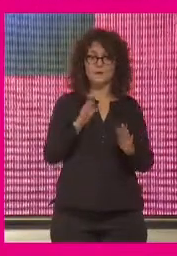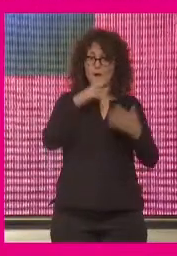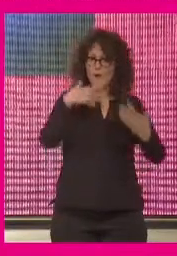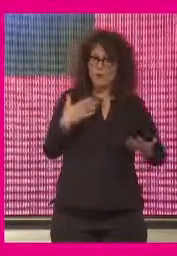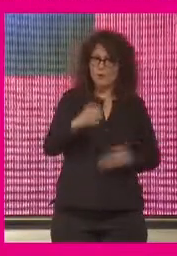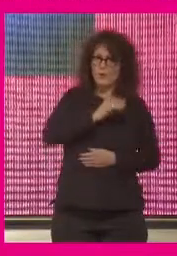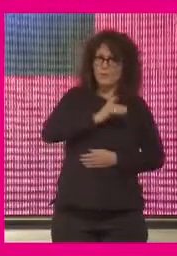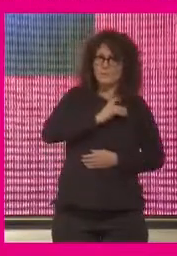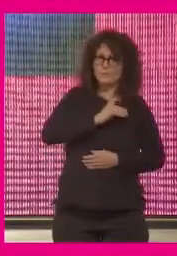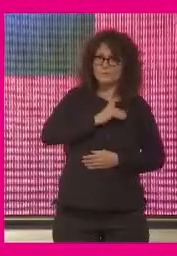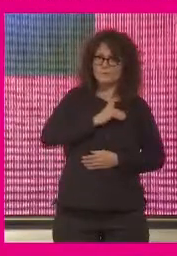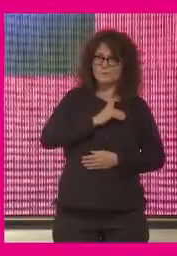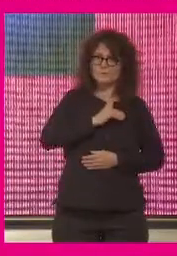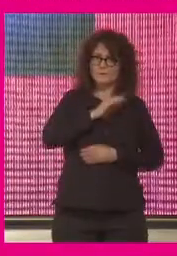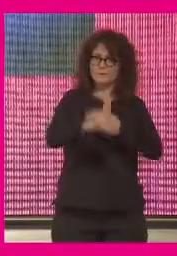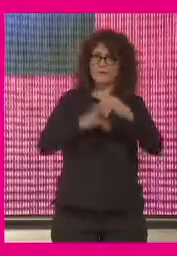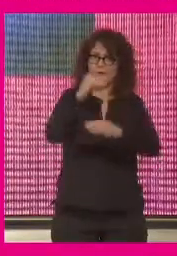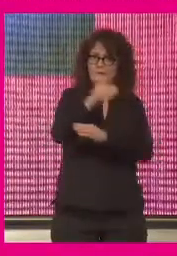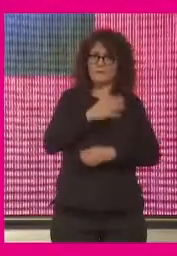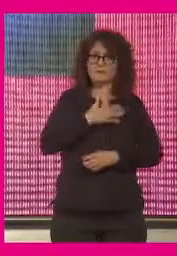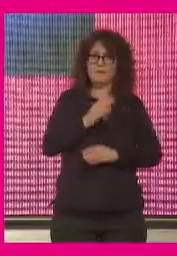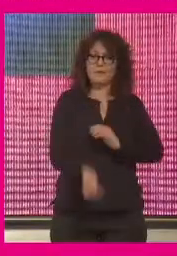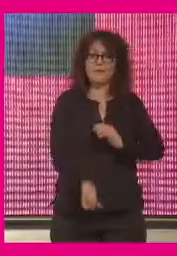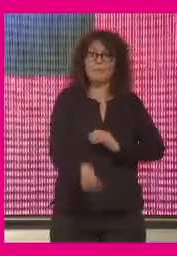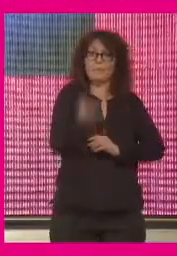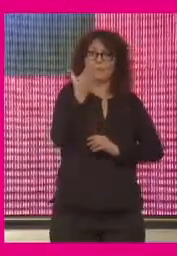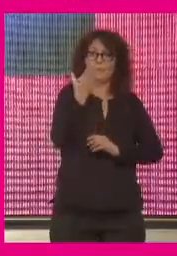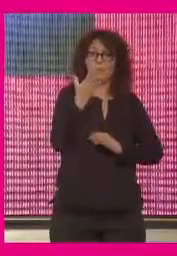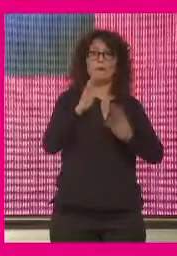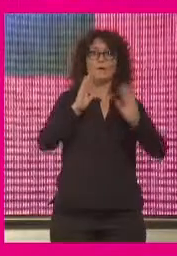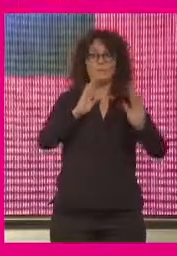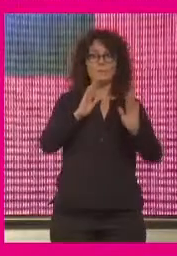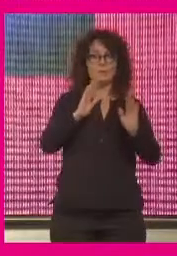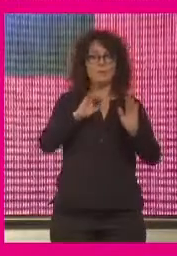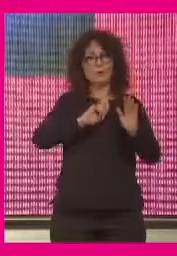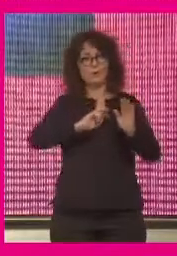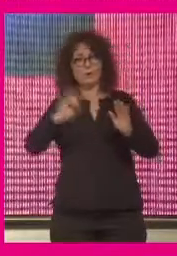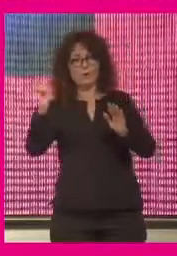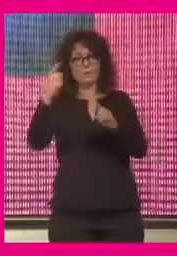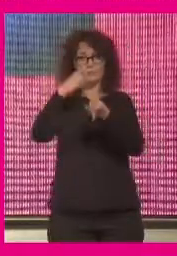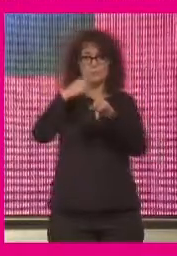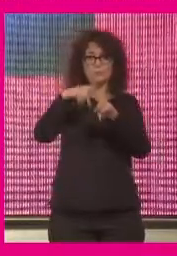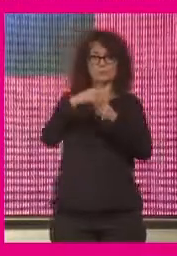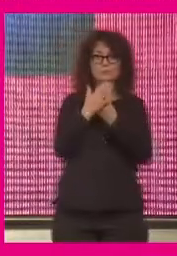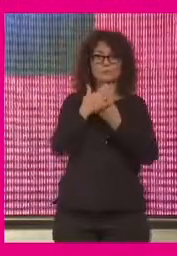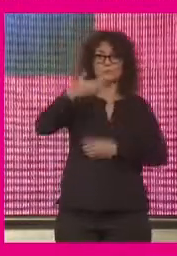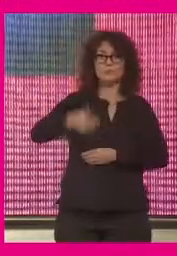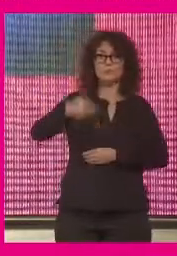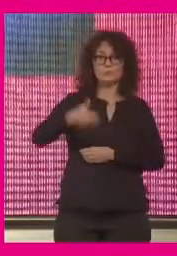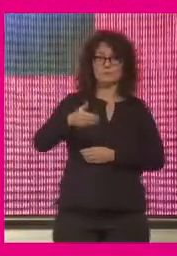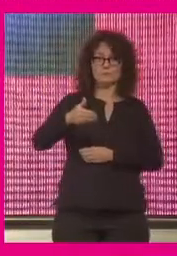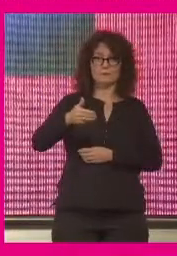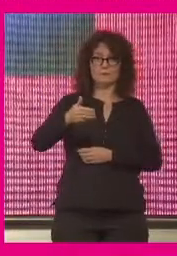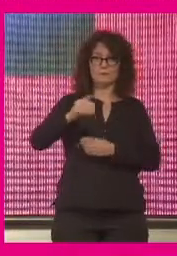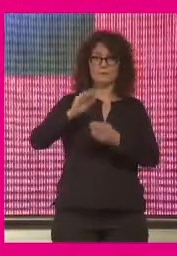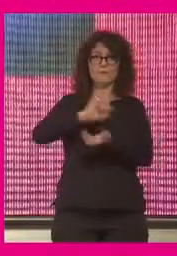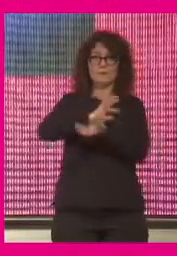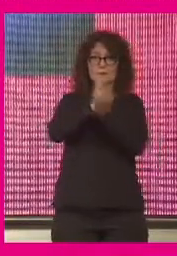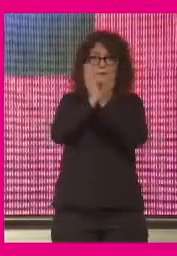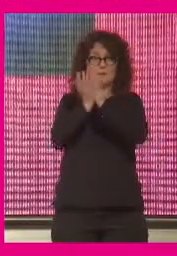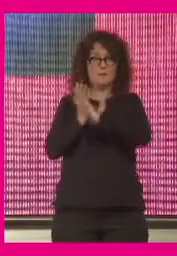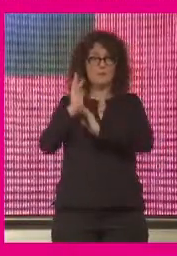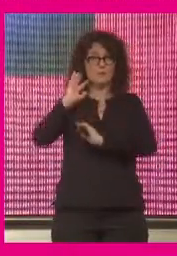altas pero no hay garantías de que van a ocurrir insisto en la otra pata que es importante el cambio climático va a ocurrir está